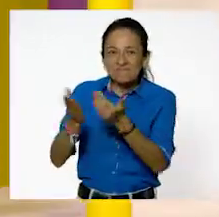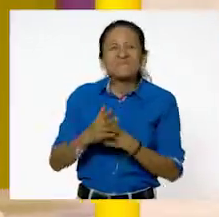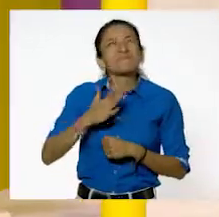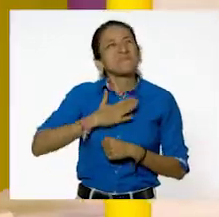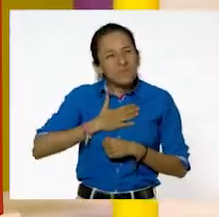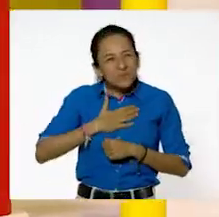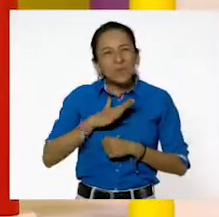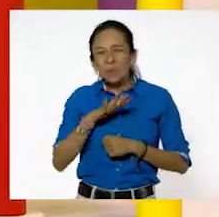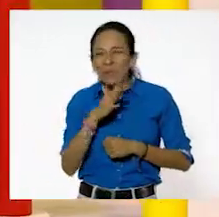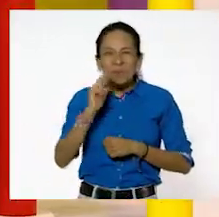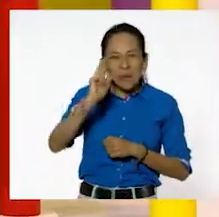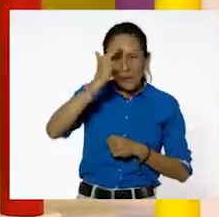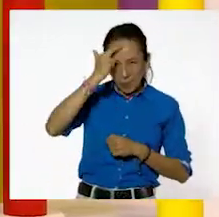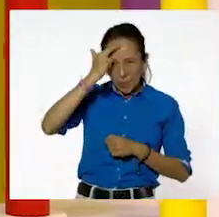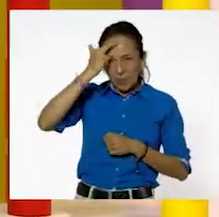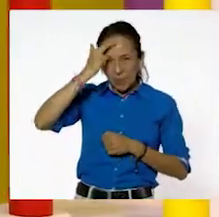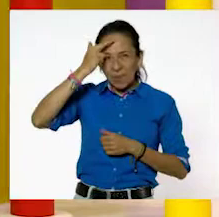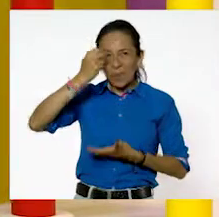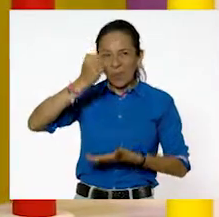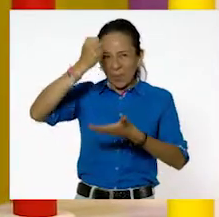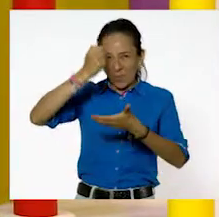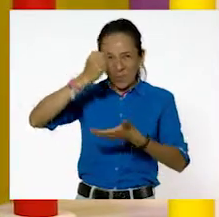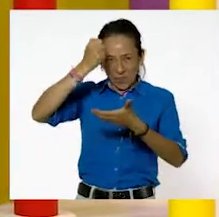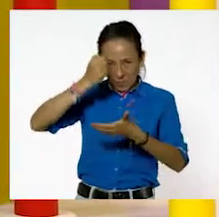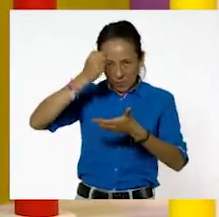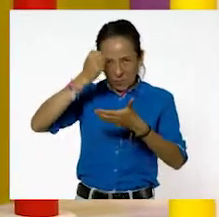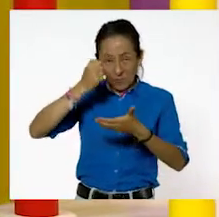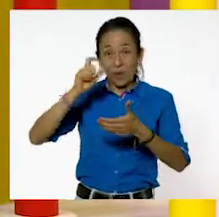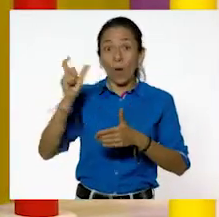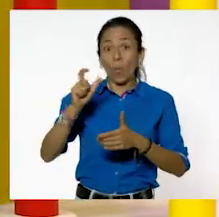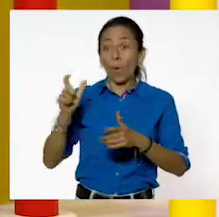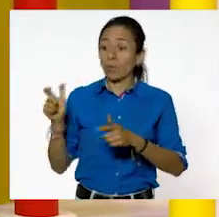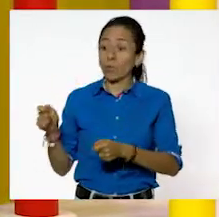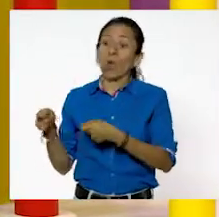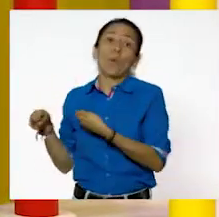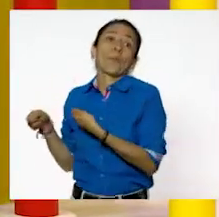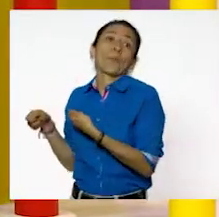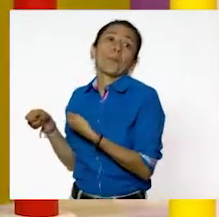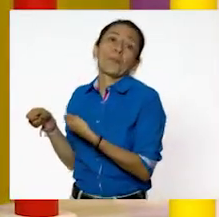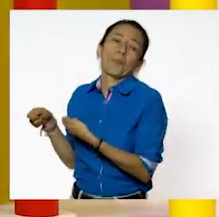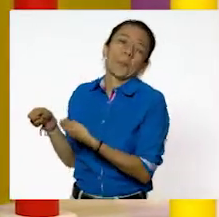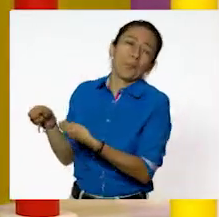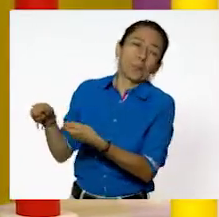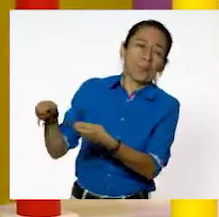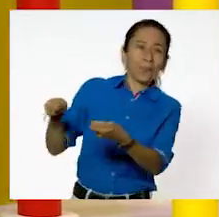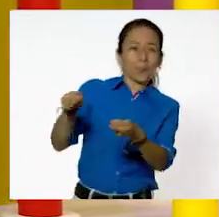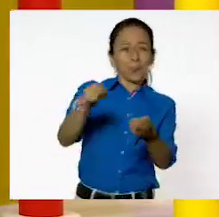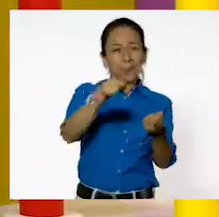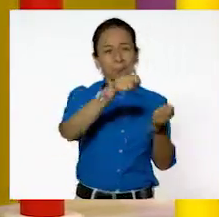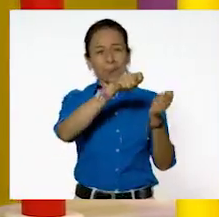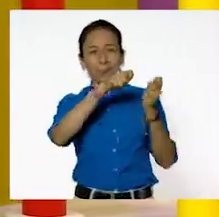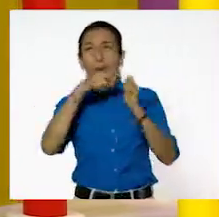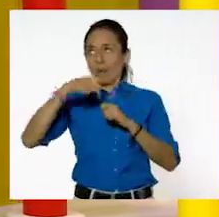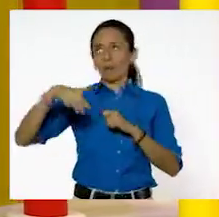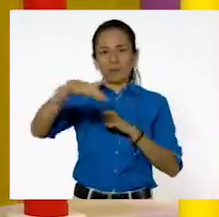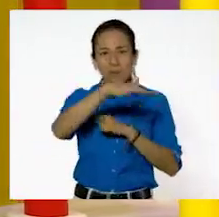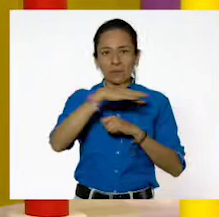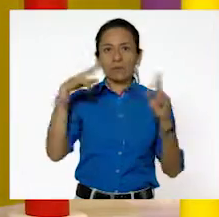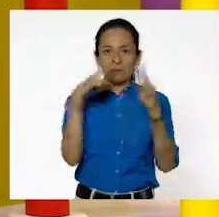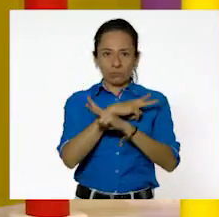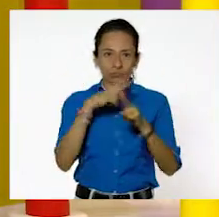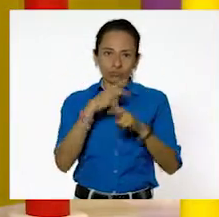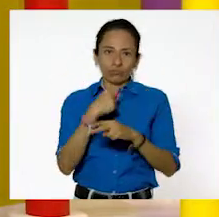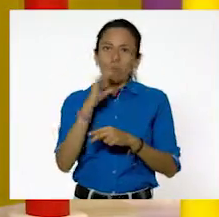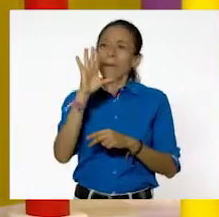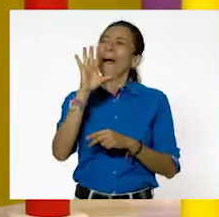me acuerdo que teníamos esta bolsita. Y a la hora de girar, aquí en mi entorno hay aire, pero yo no puedo sostener el